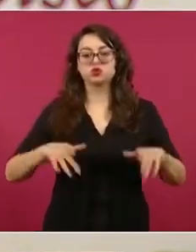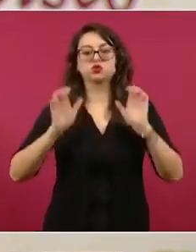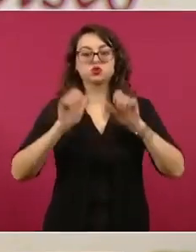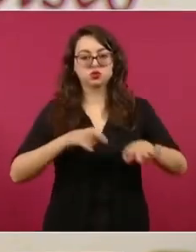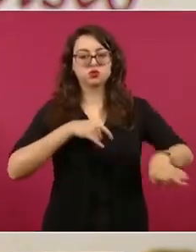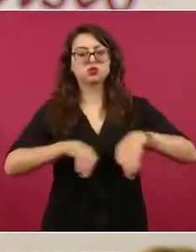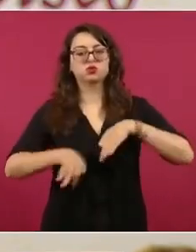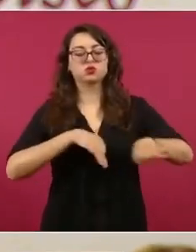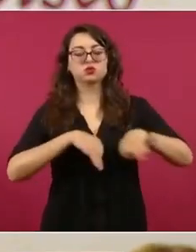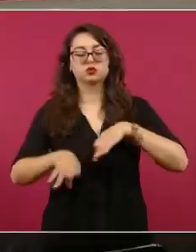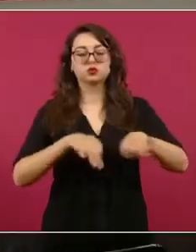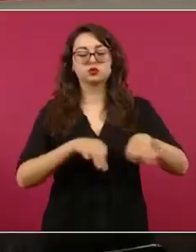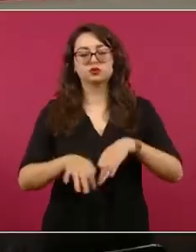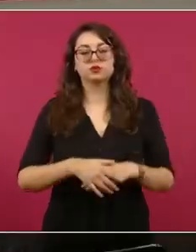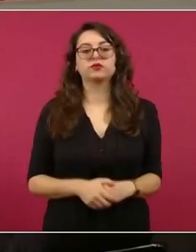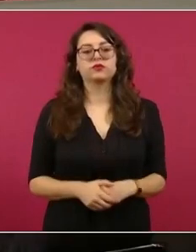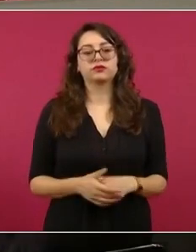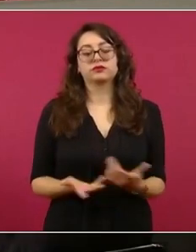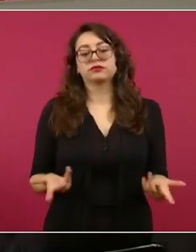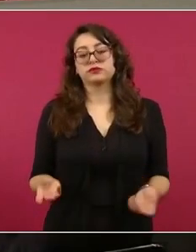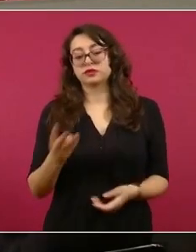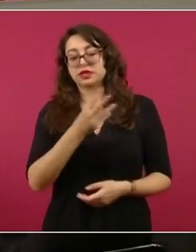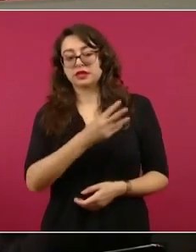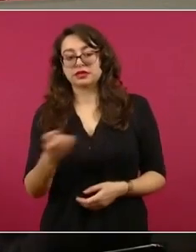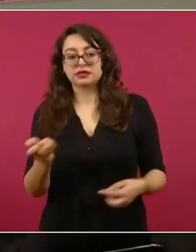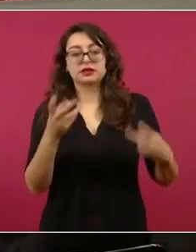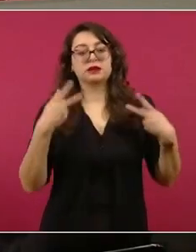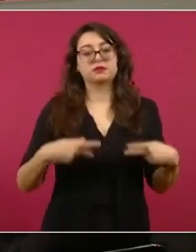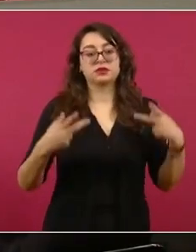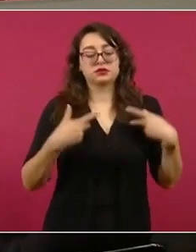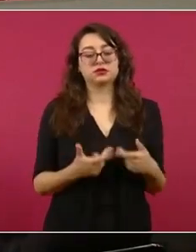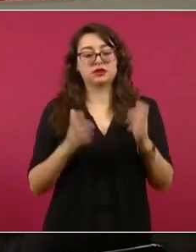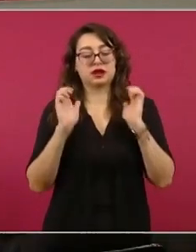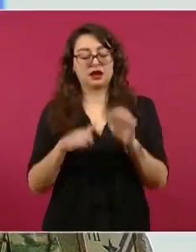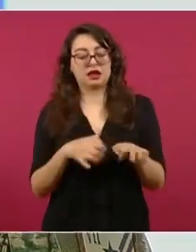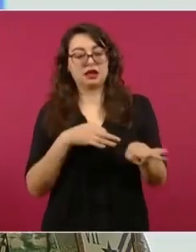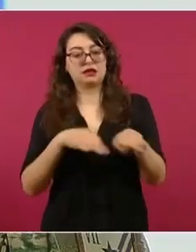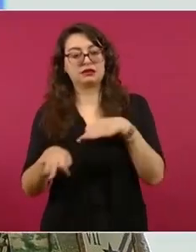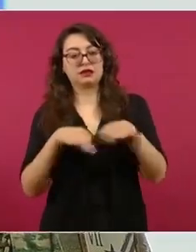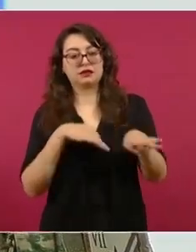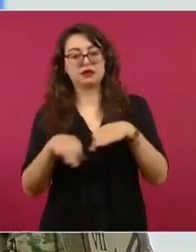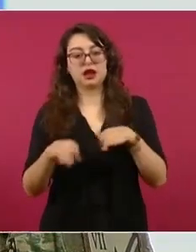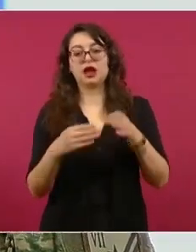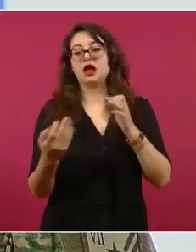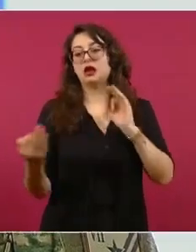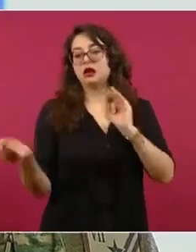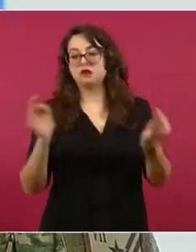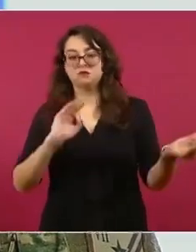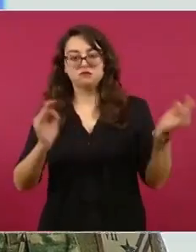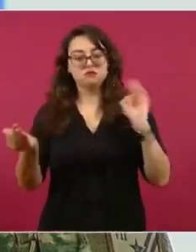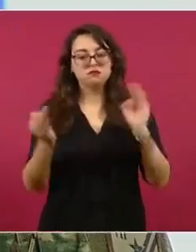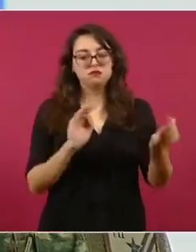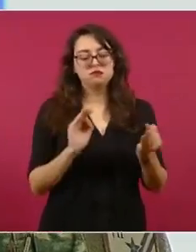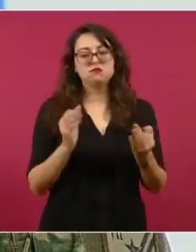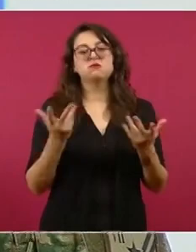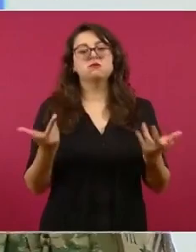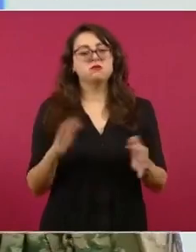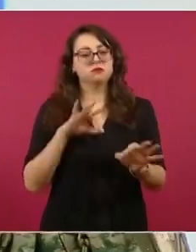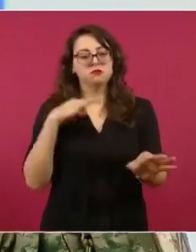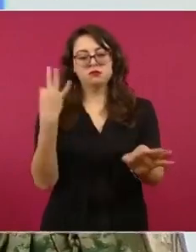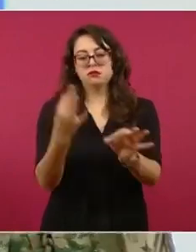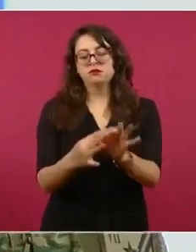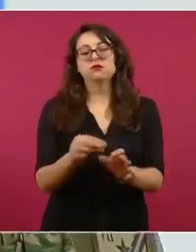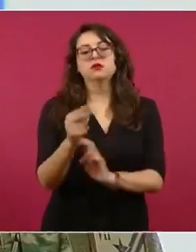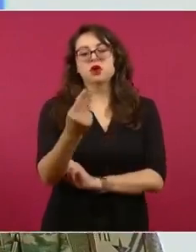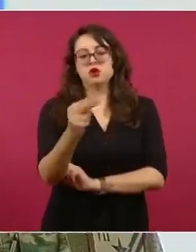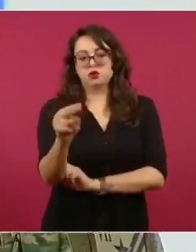de 5.50 por ciento, ha generado 300 empleos directos e indirectos de habitantes de la zona y se estima su conclusión para